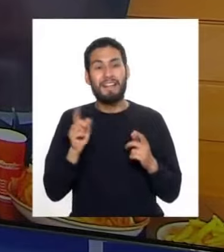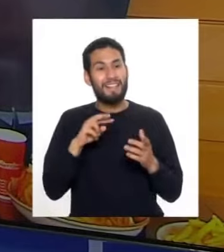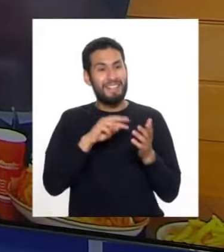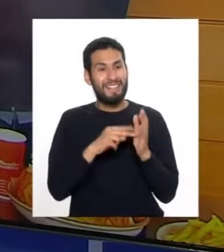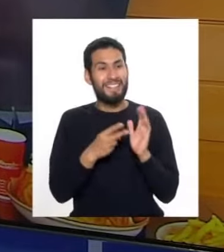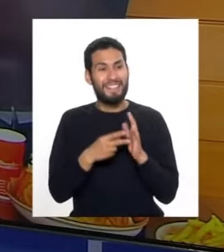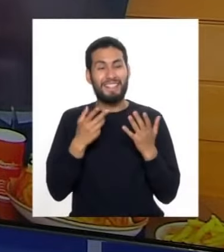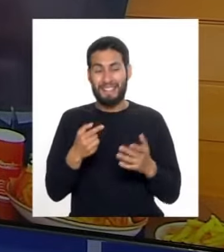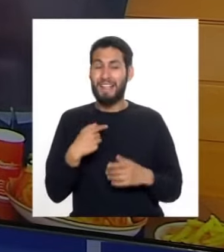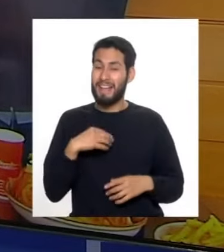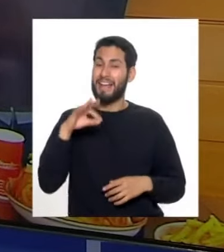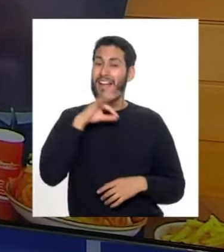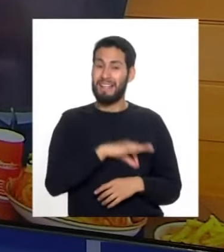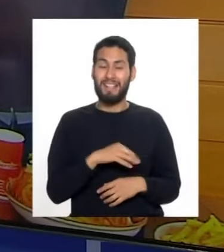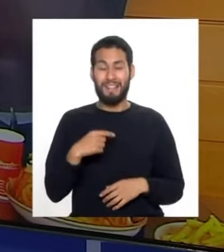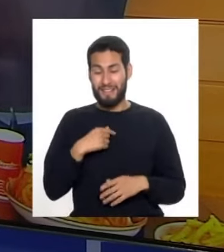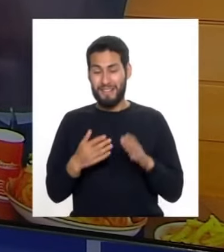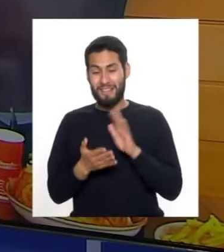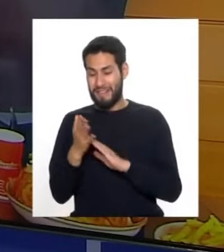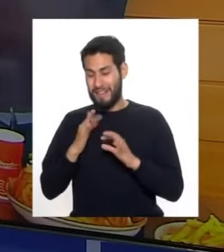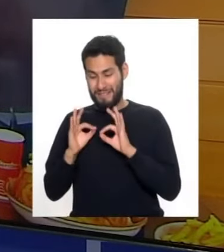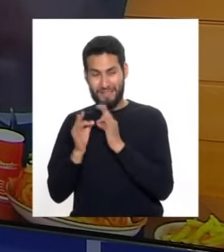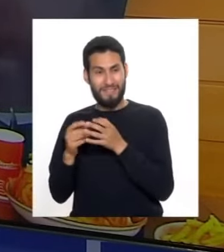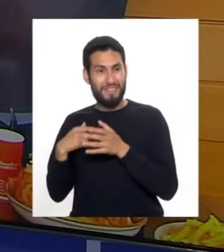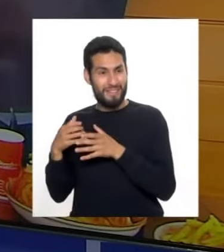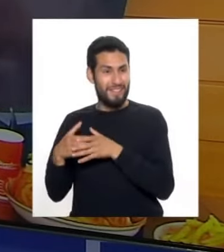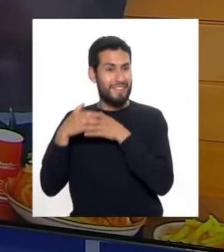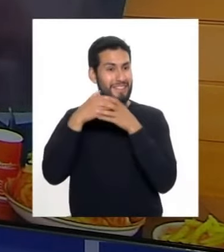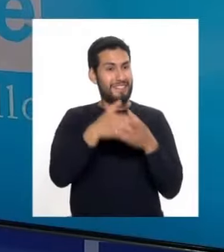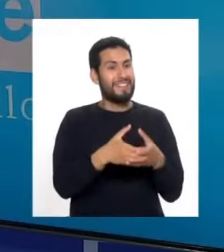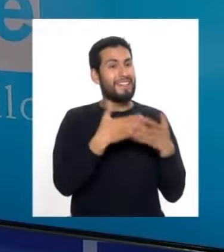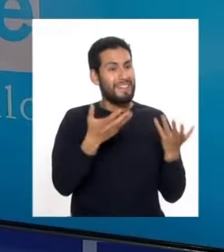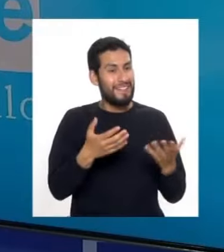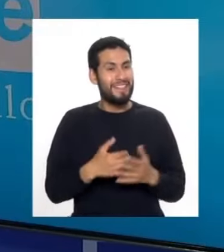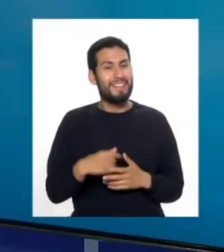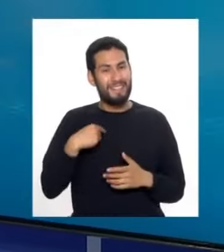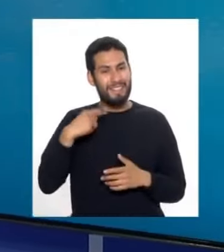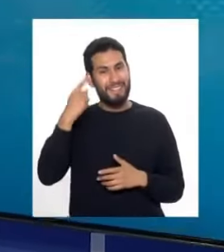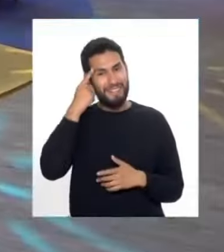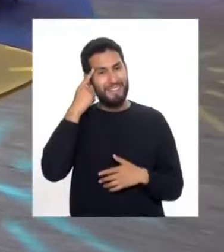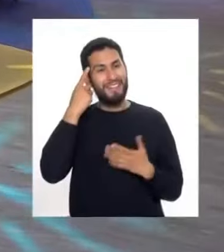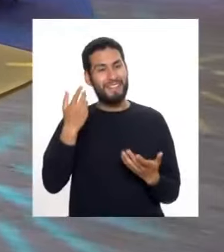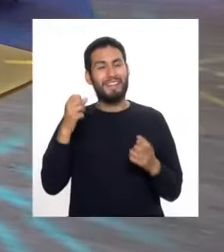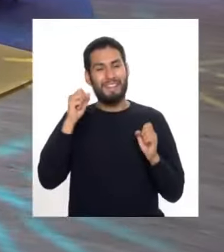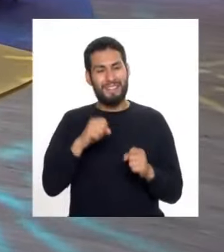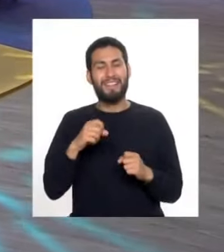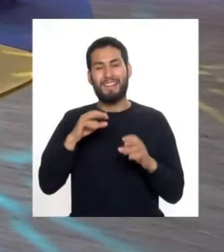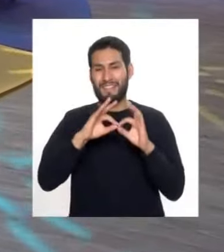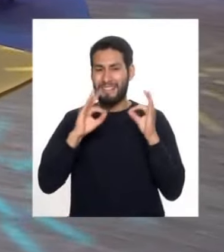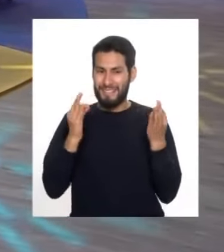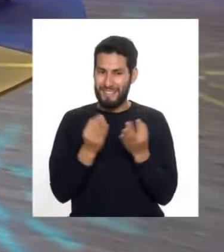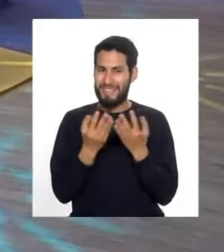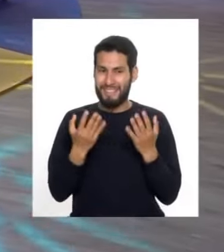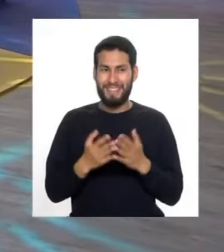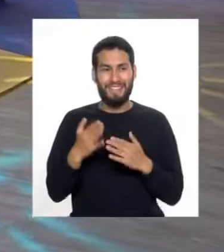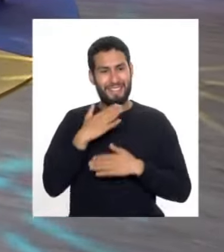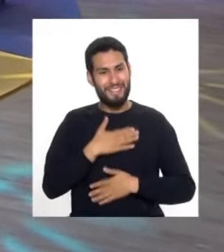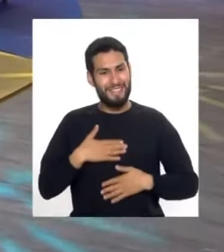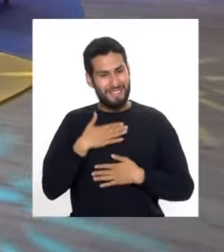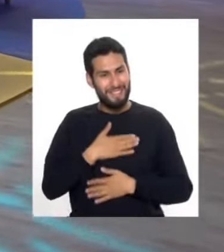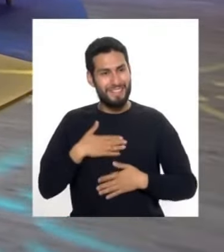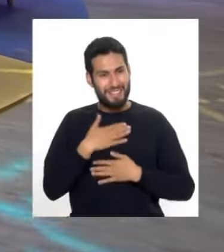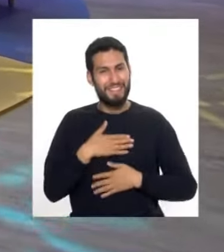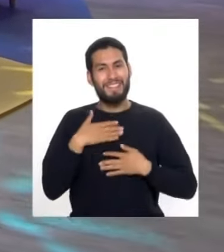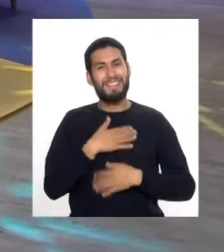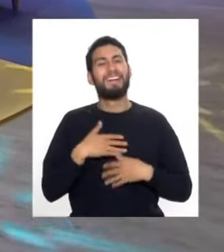que no aproveche y vaya con mi familia. Porque obviamente creo que es un momento para pasarlo en familia Fátima, disfrutar de nuestro